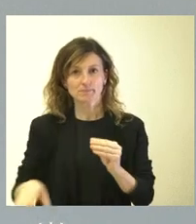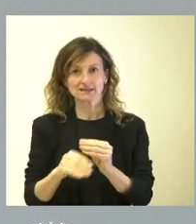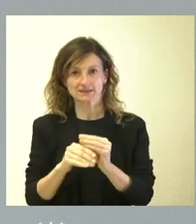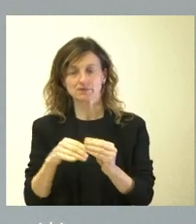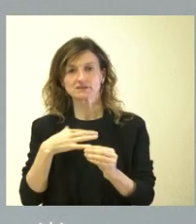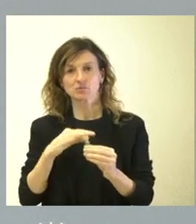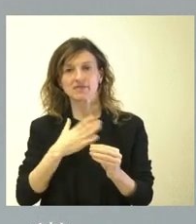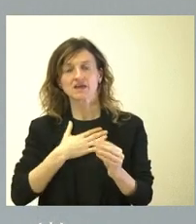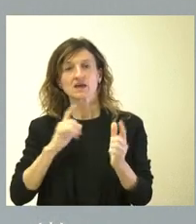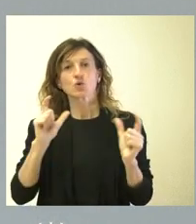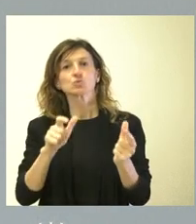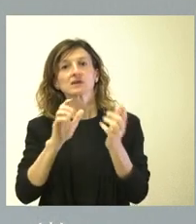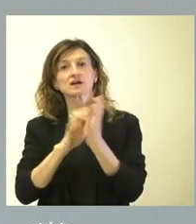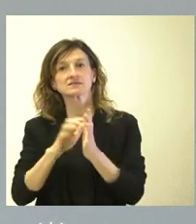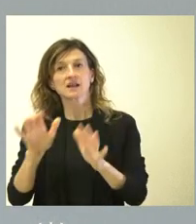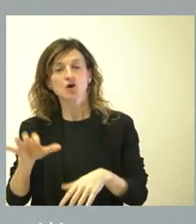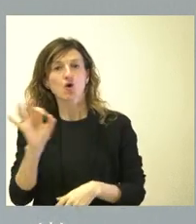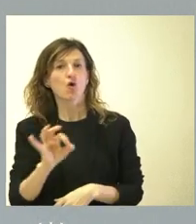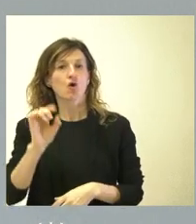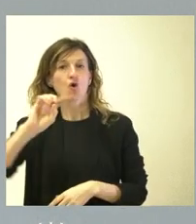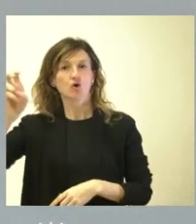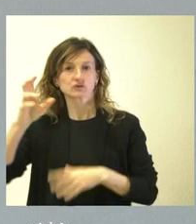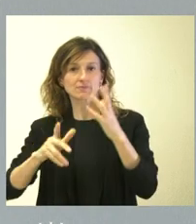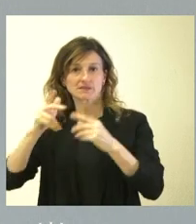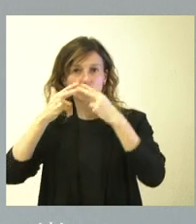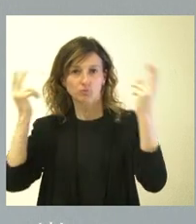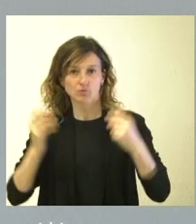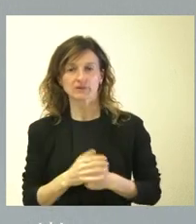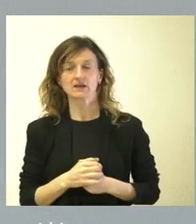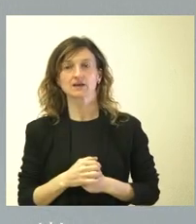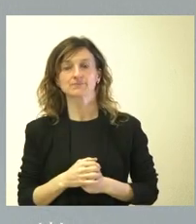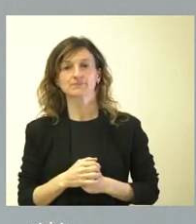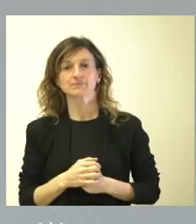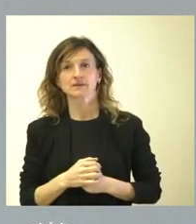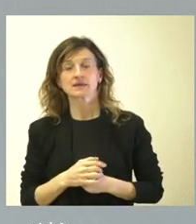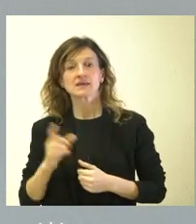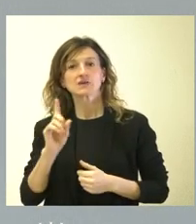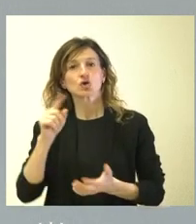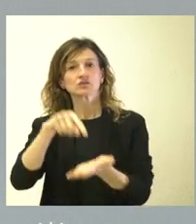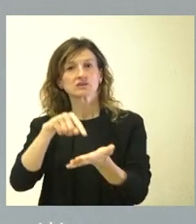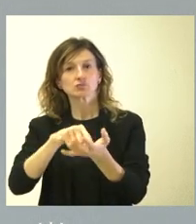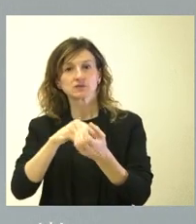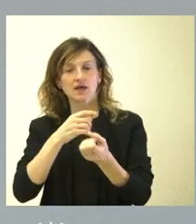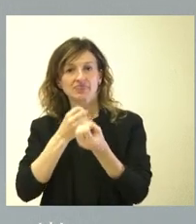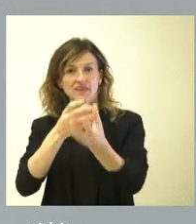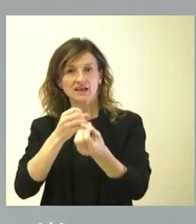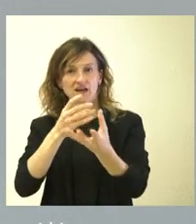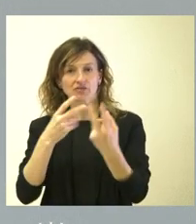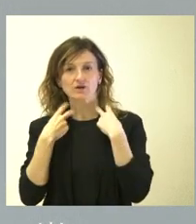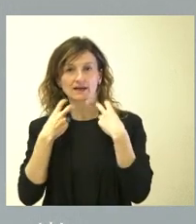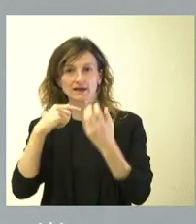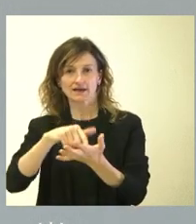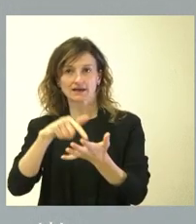que preste la Junta de Castilla y León o cualquier otra administración pública y, además, no tributa en la declaración sobre la renta de las personas